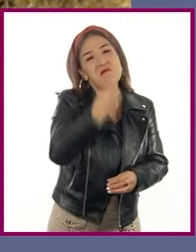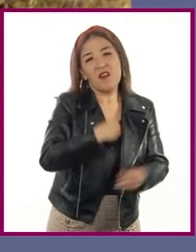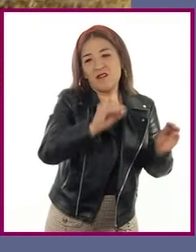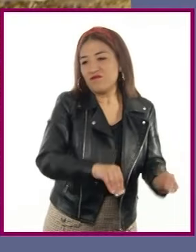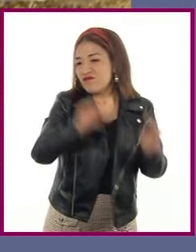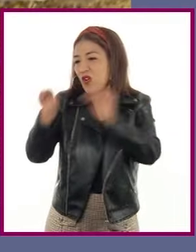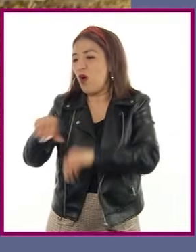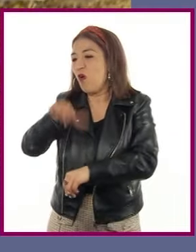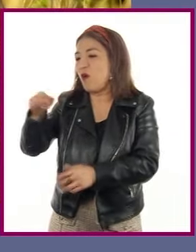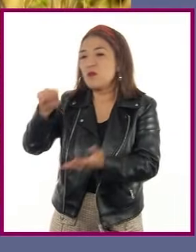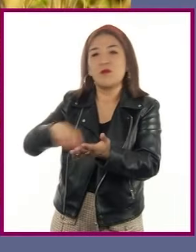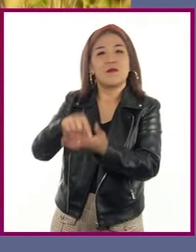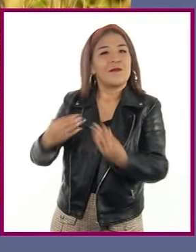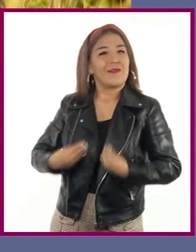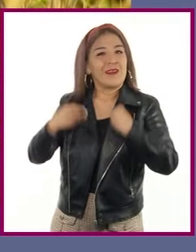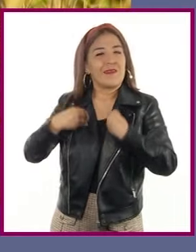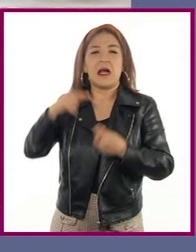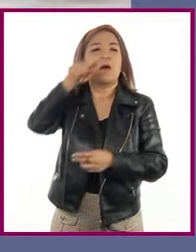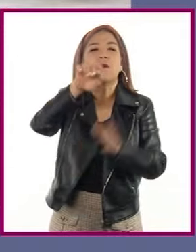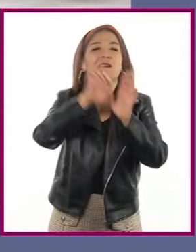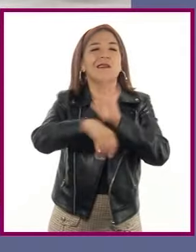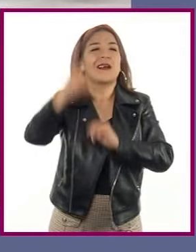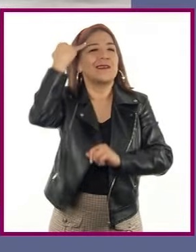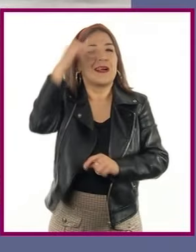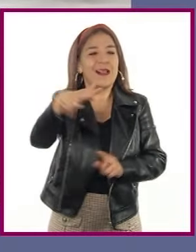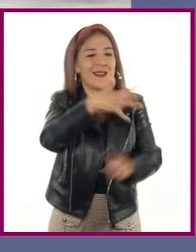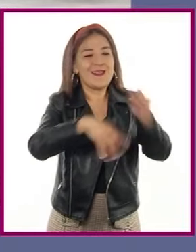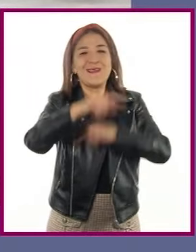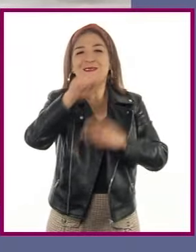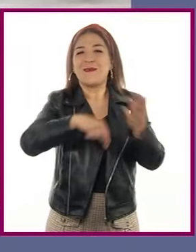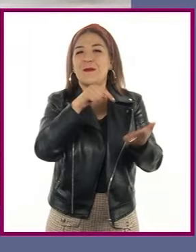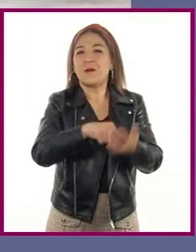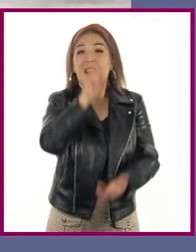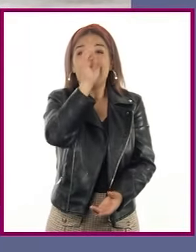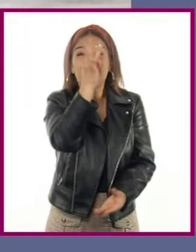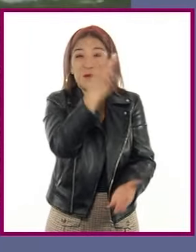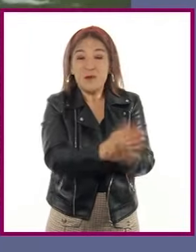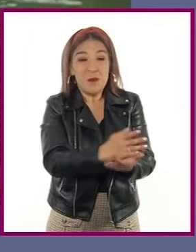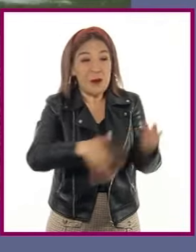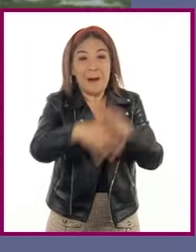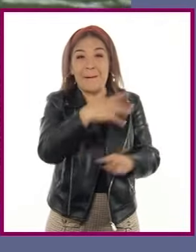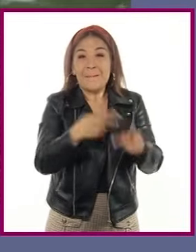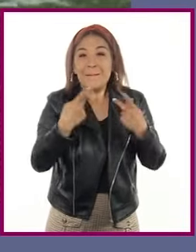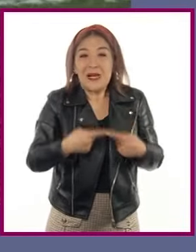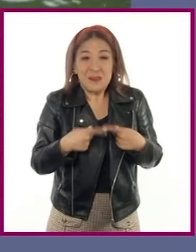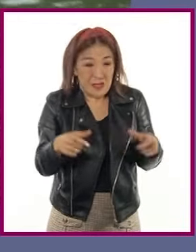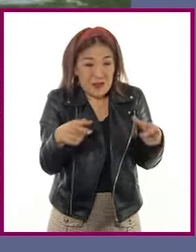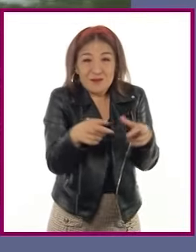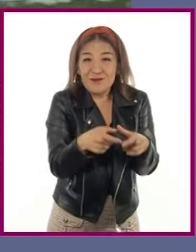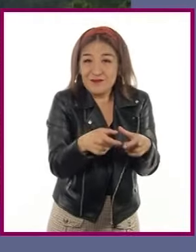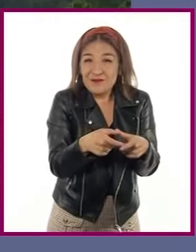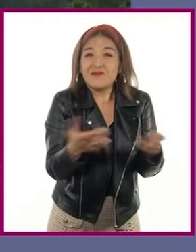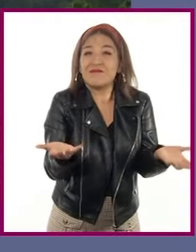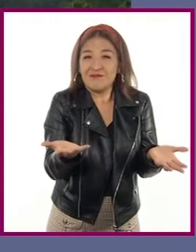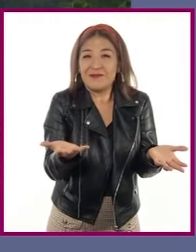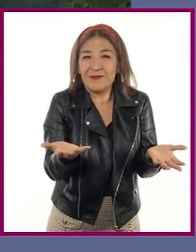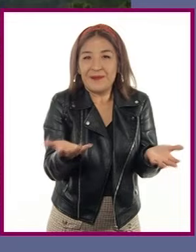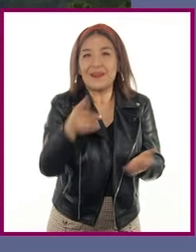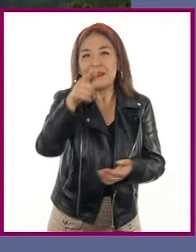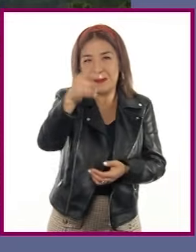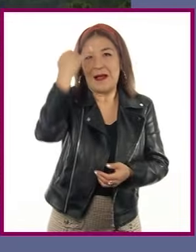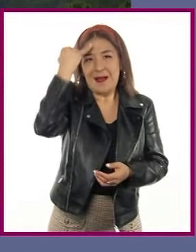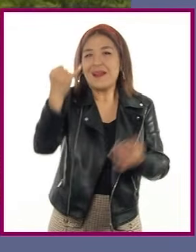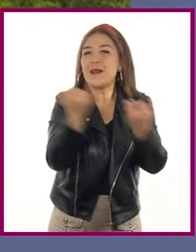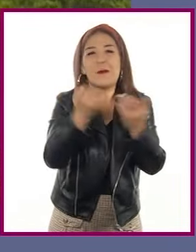ejemplo, imaginen cómo sería el paisaje de su localidad si solo habitara una décima parte de su población actual. Existen